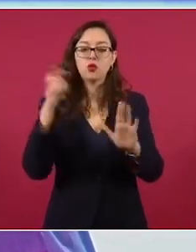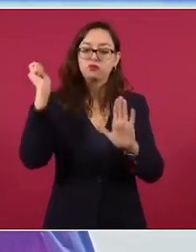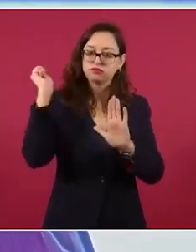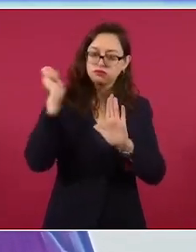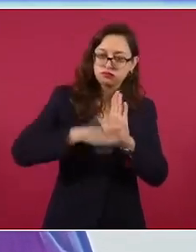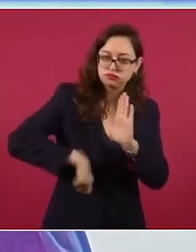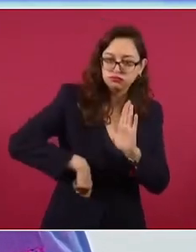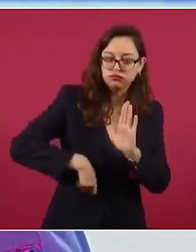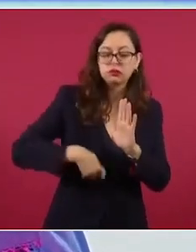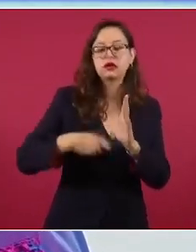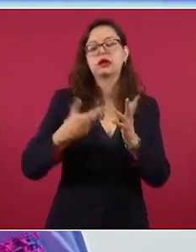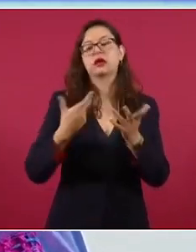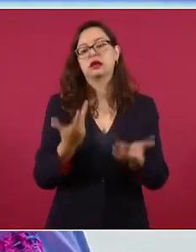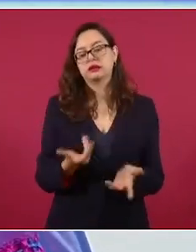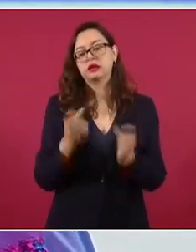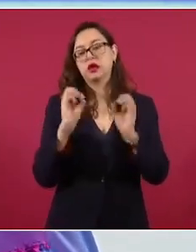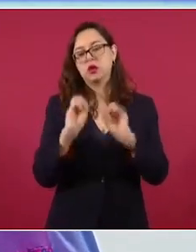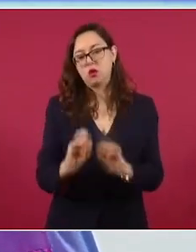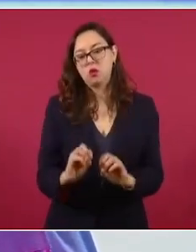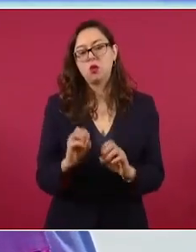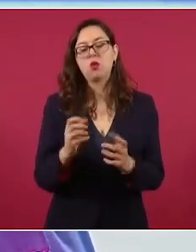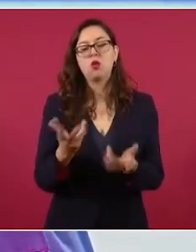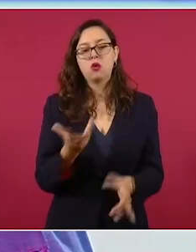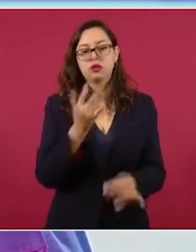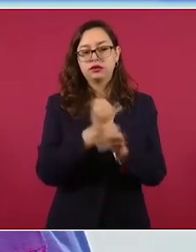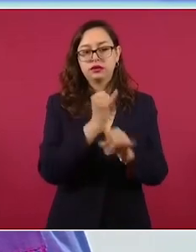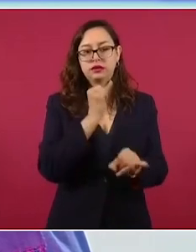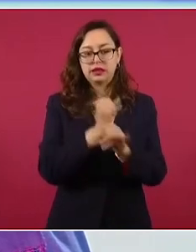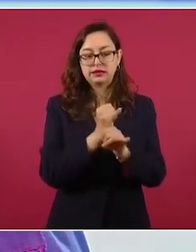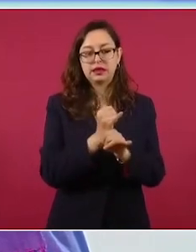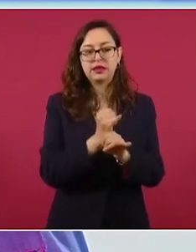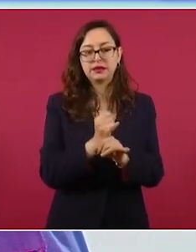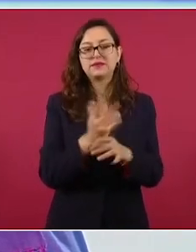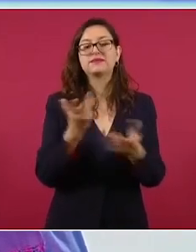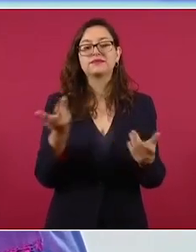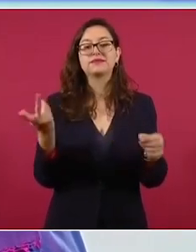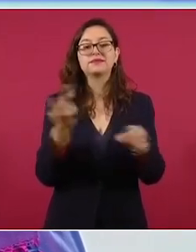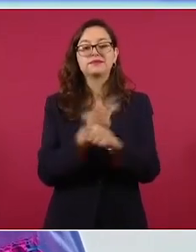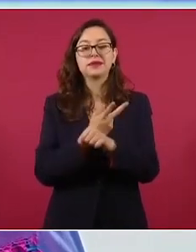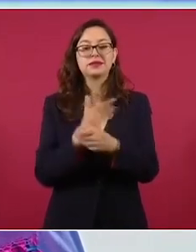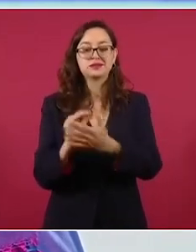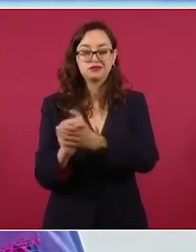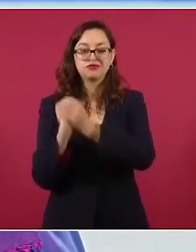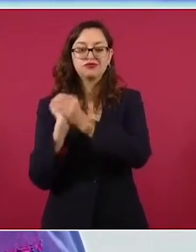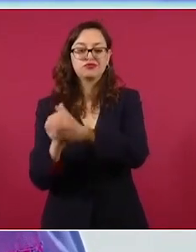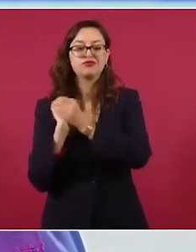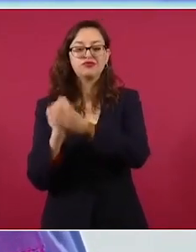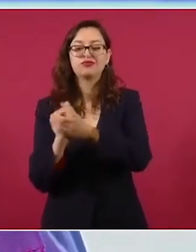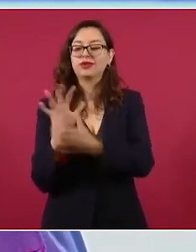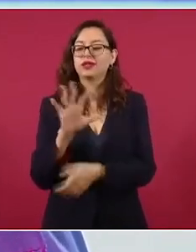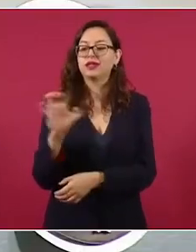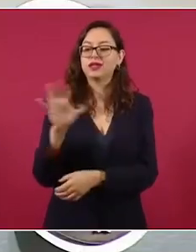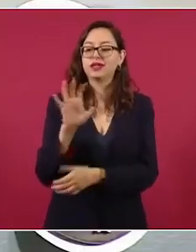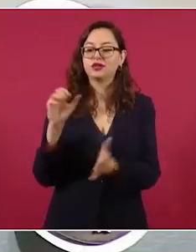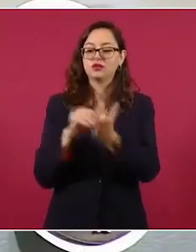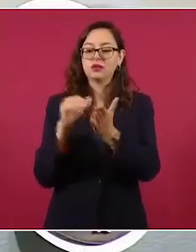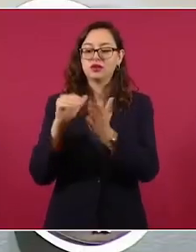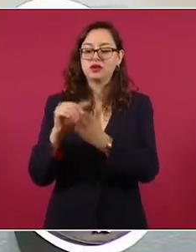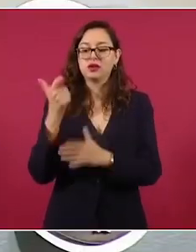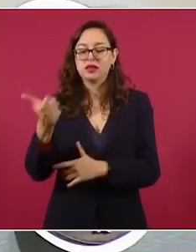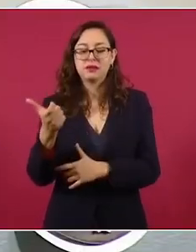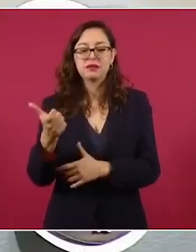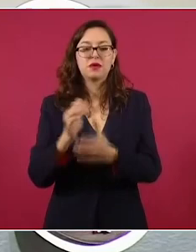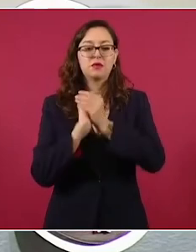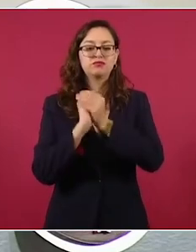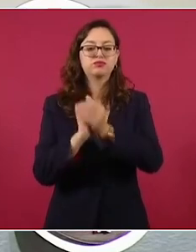cumpla con la parte fiscal y a cambio el SAT ofrece 500 millones de pesos a través del sorteo del Buen Fin, que este